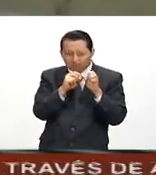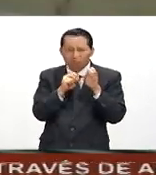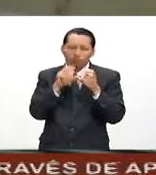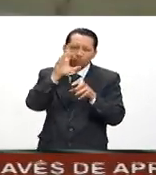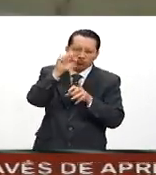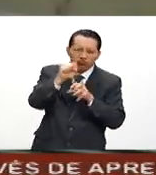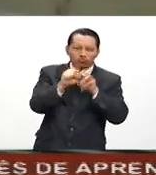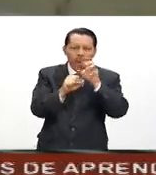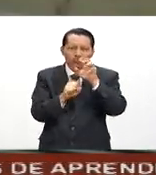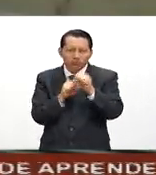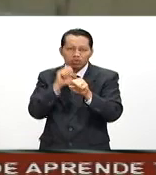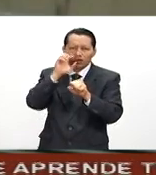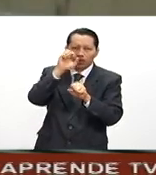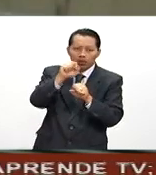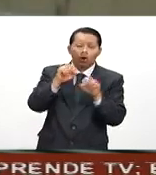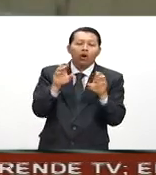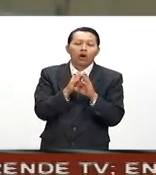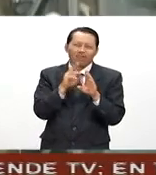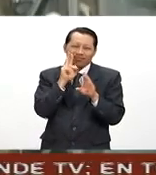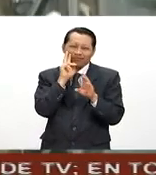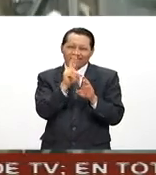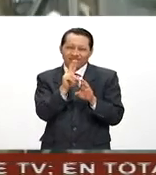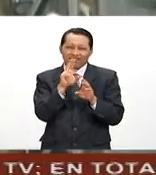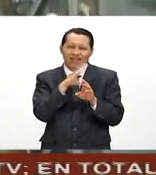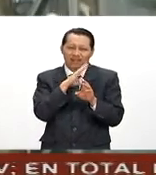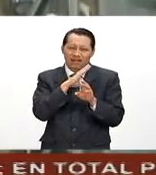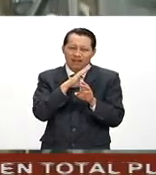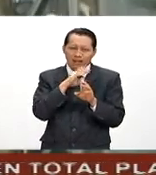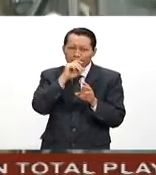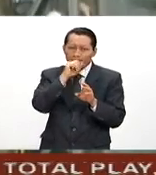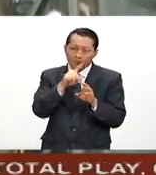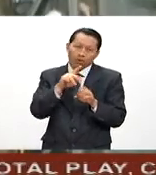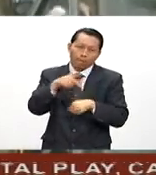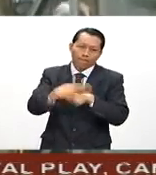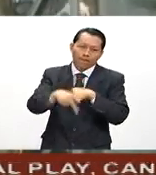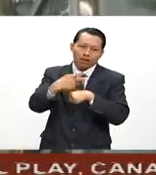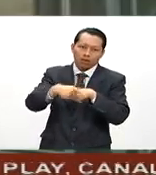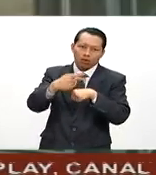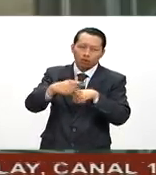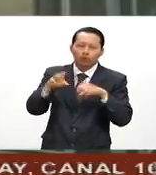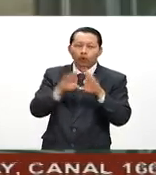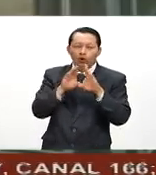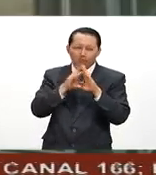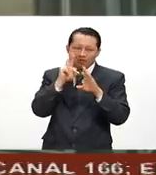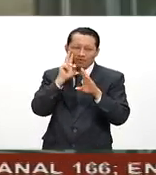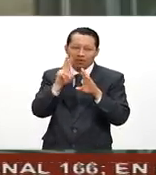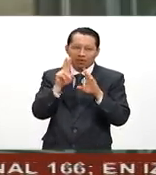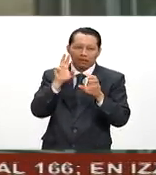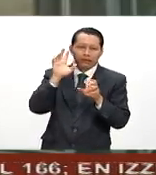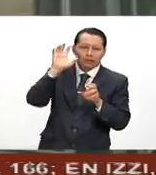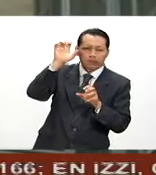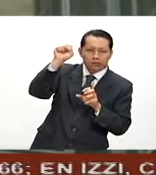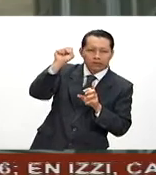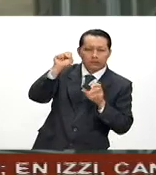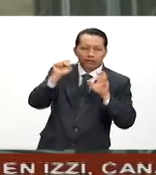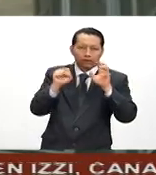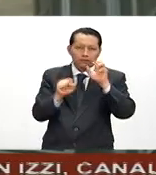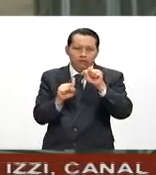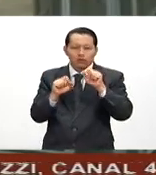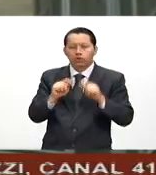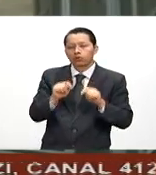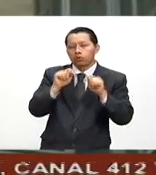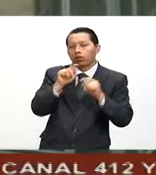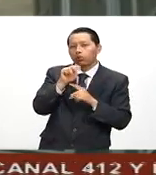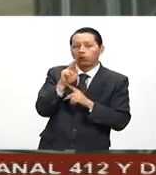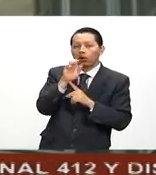varios intentos, el espontáneo, este lo ve arriesgando su vida, ahí lo ve usted a cuadro, el espontáneo, la torre